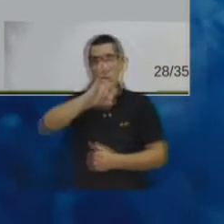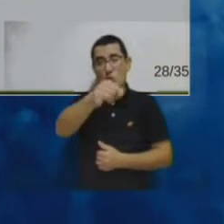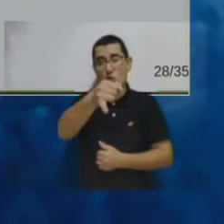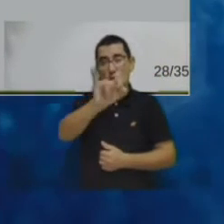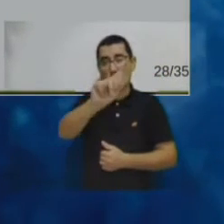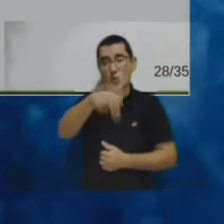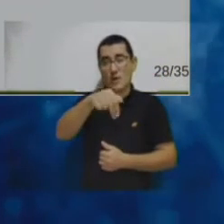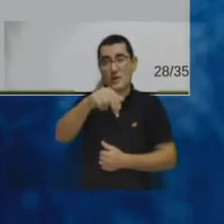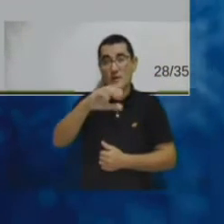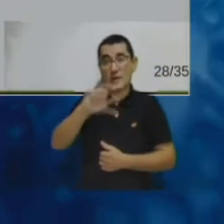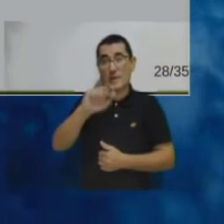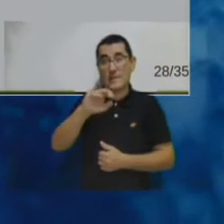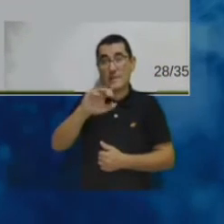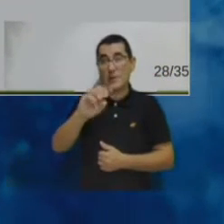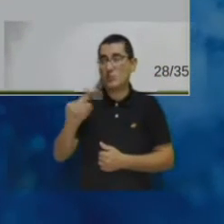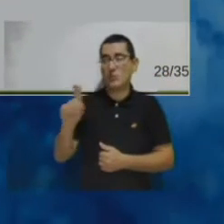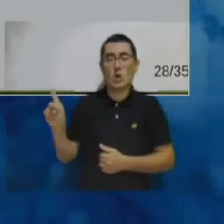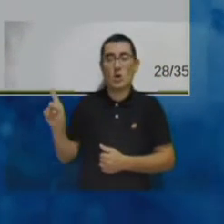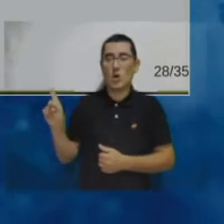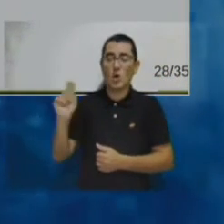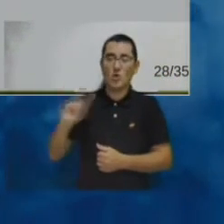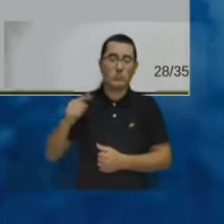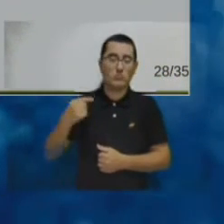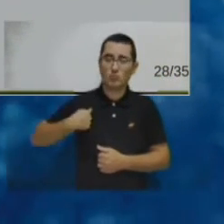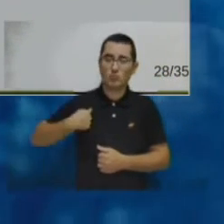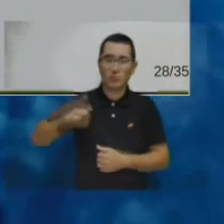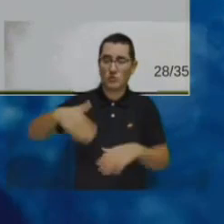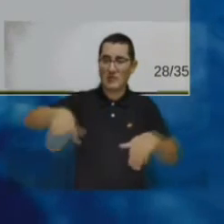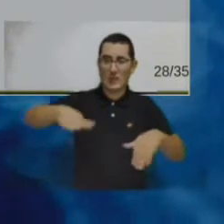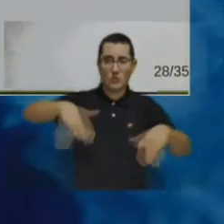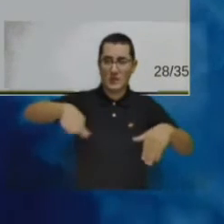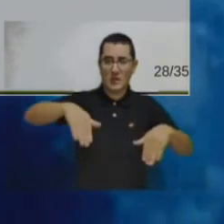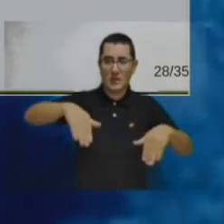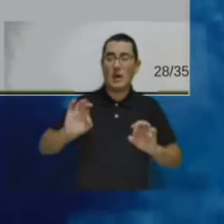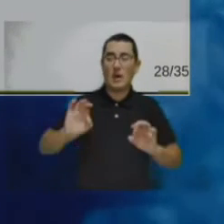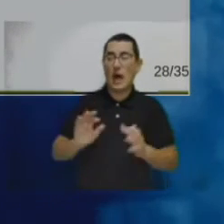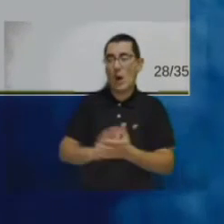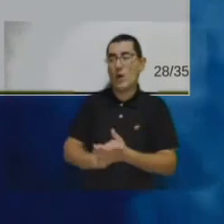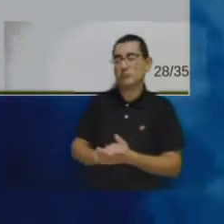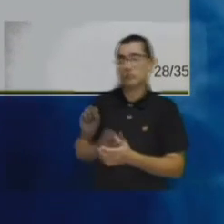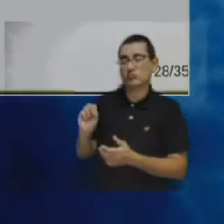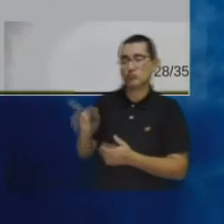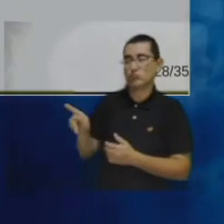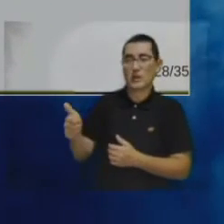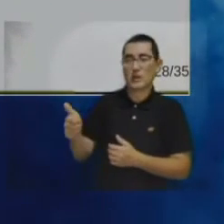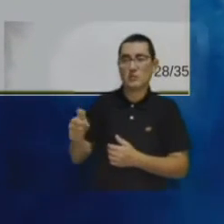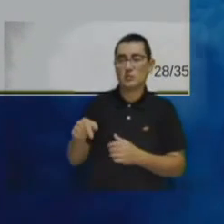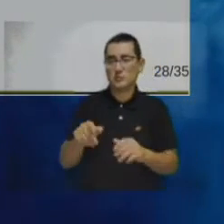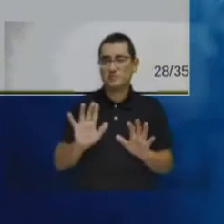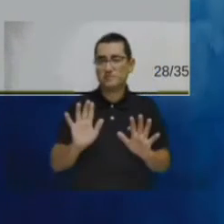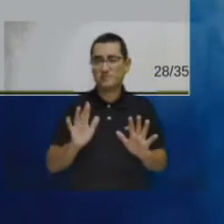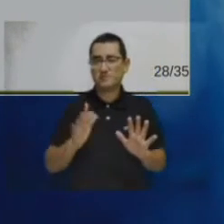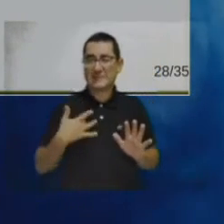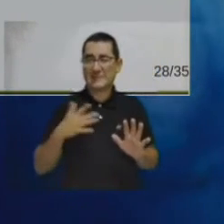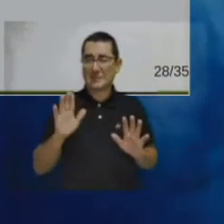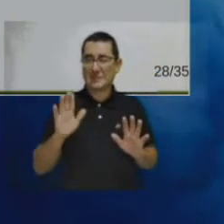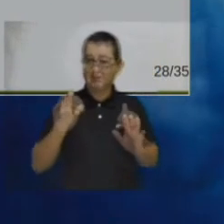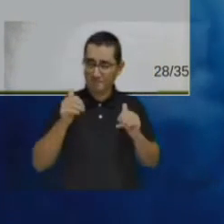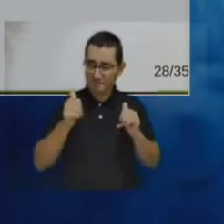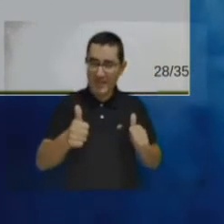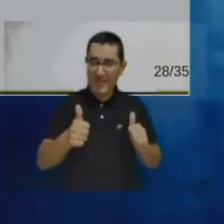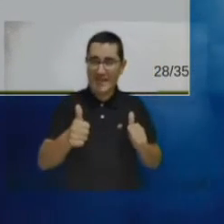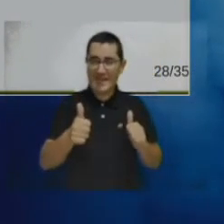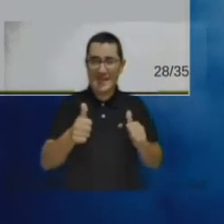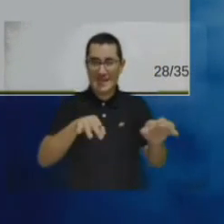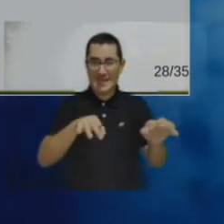no Juan Camilo no está ok bien si estos resultados realmente pues yo no me sentiría ahorita en capacidad de presentarlos realmente